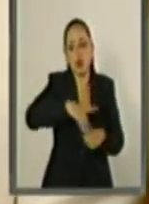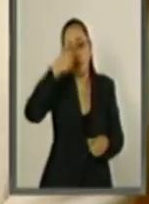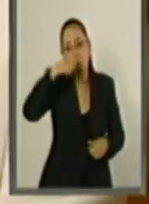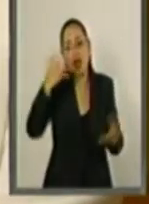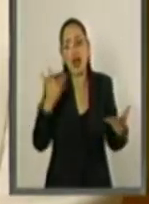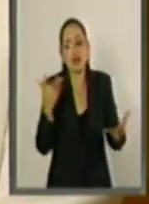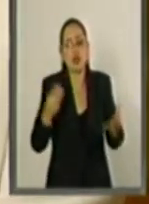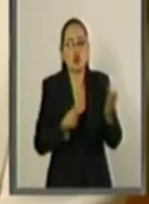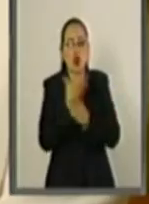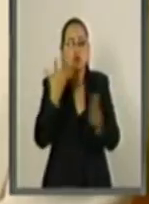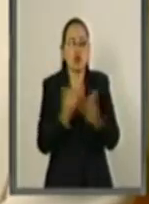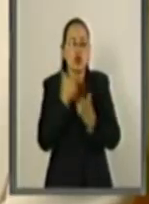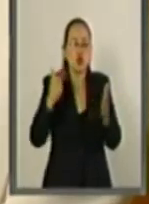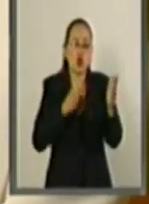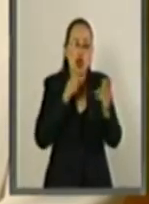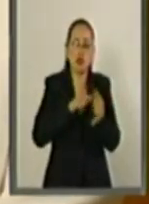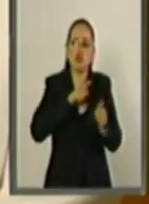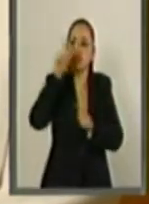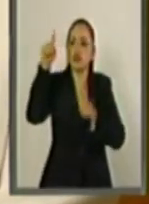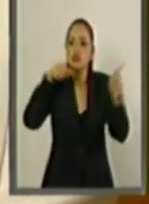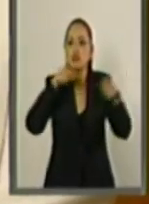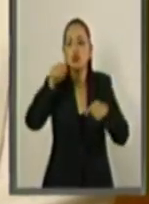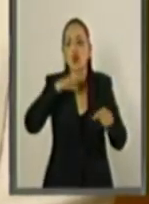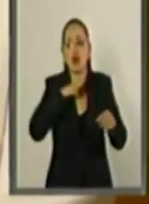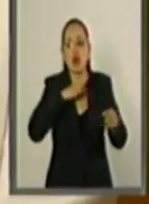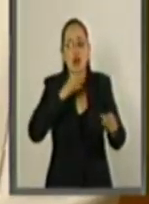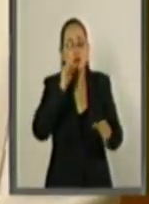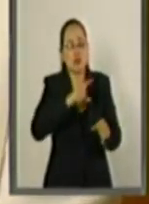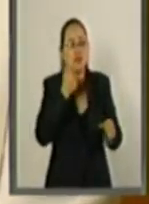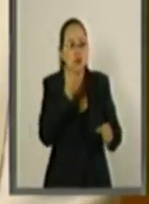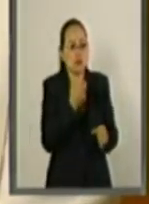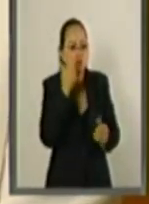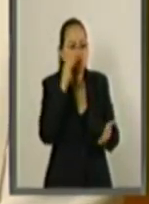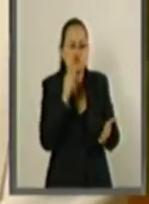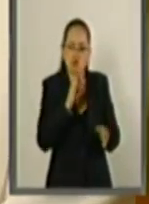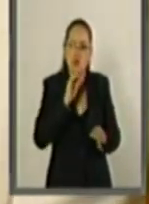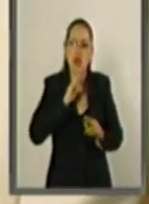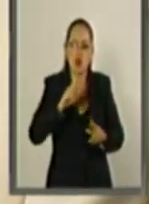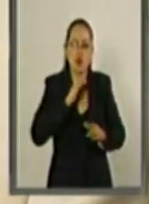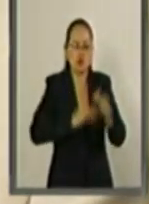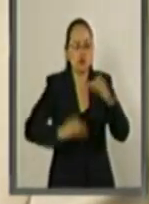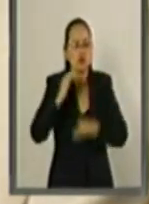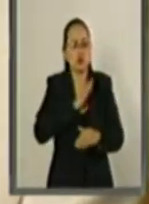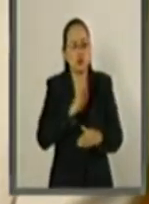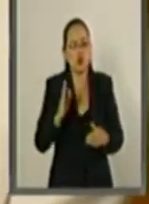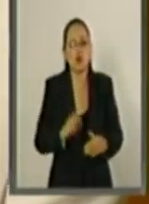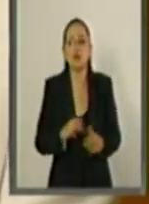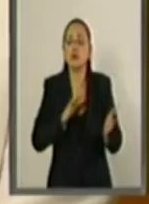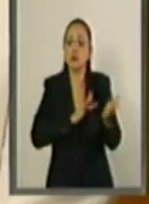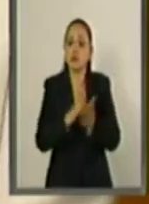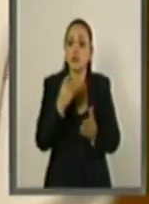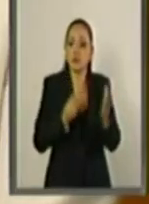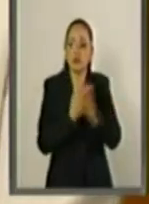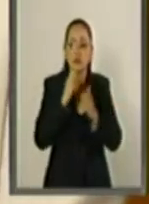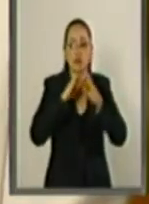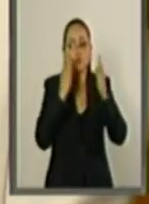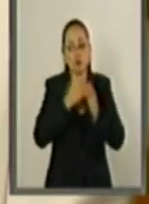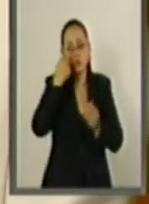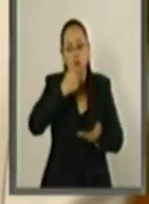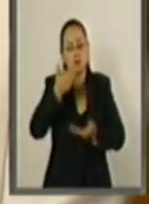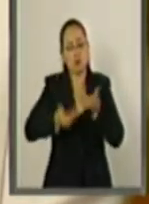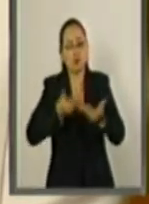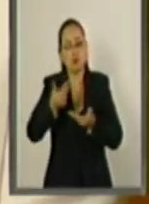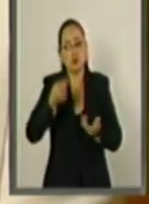creación de nuevas rutas y se fortalece la generación de economías de escala. Apoya también nuevos esquemas de comercio que son